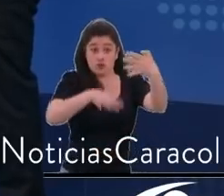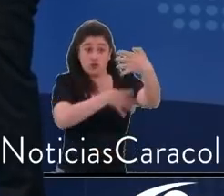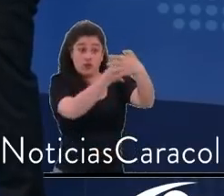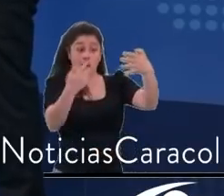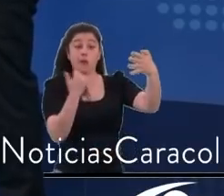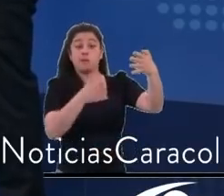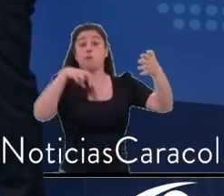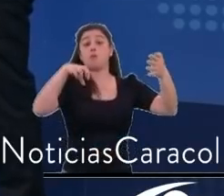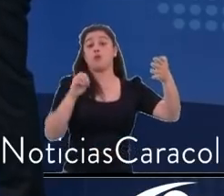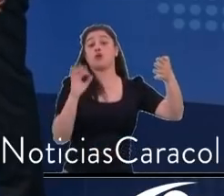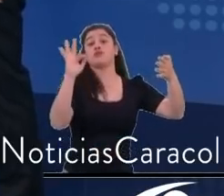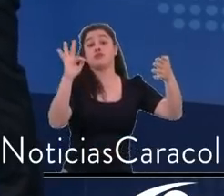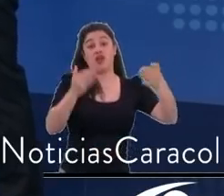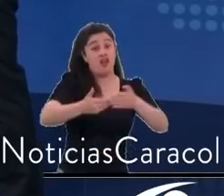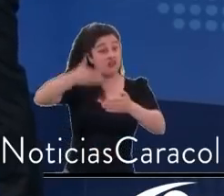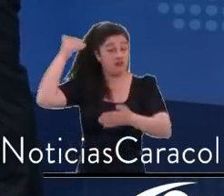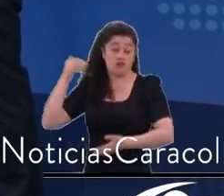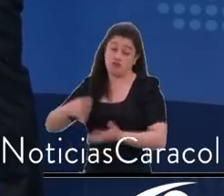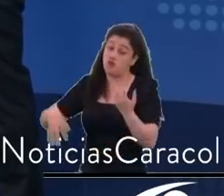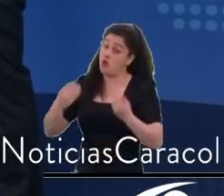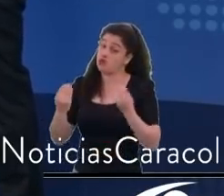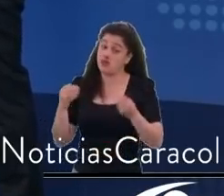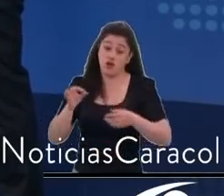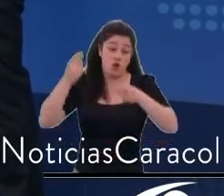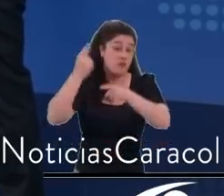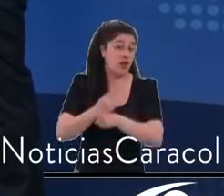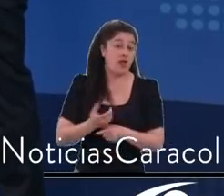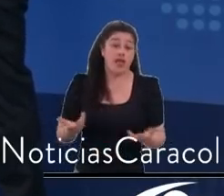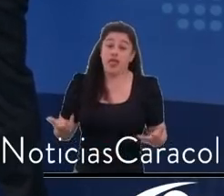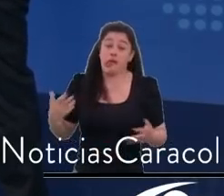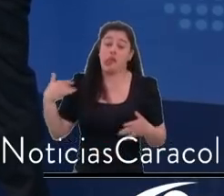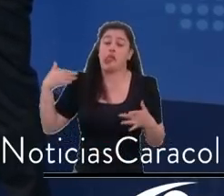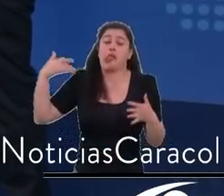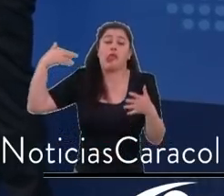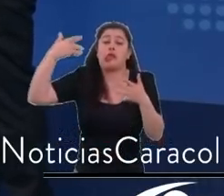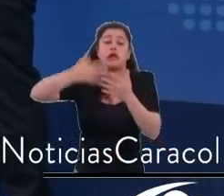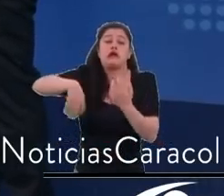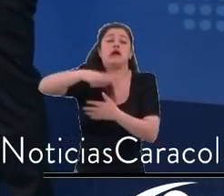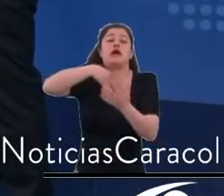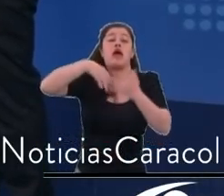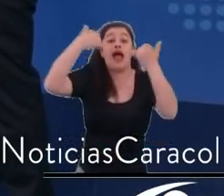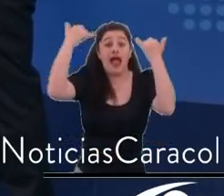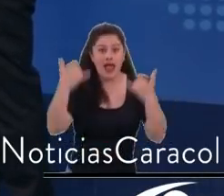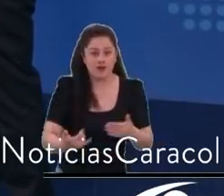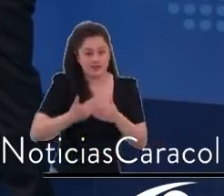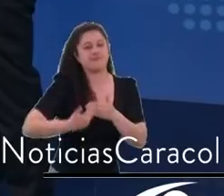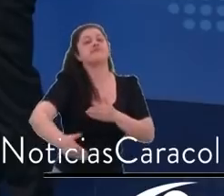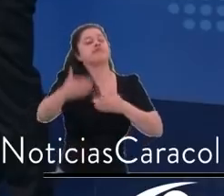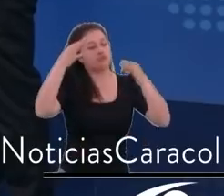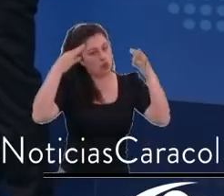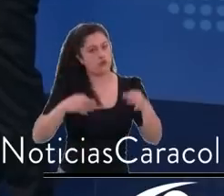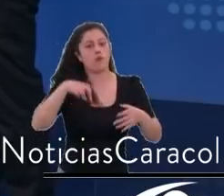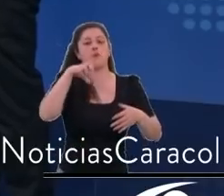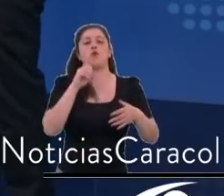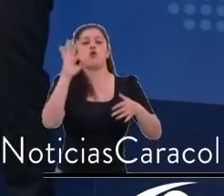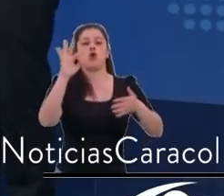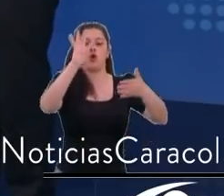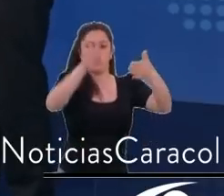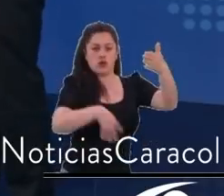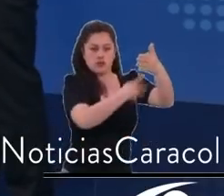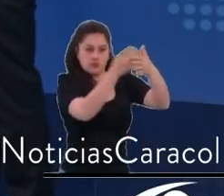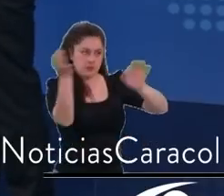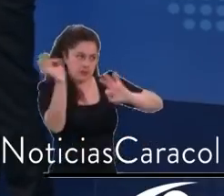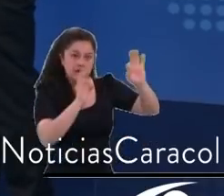Pero como cuando se hace obras en su casa, va a ser un poquito incómodo mientras las construimos. Claro. Alcaldesa, otro de los puntos